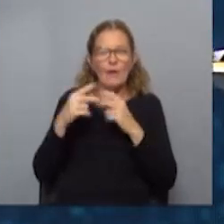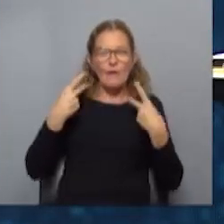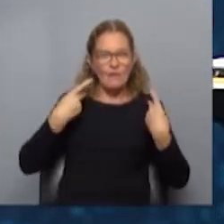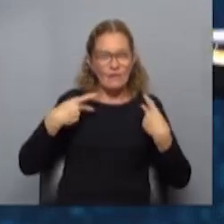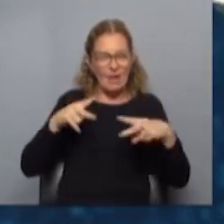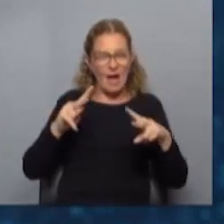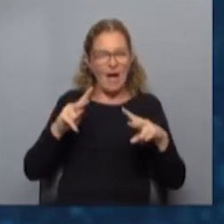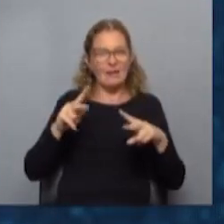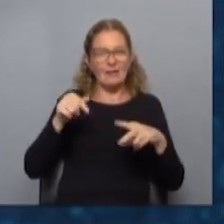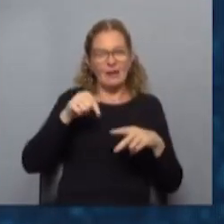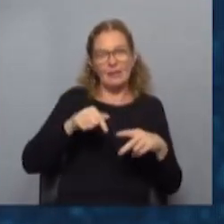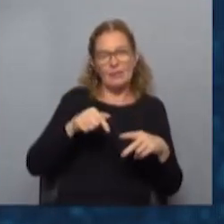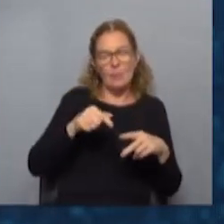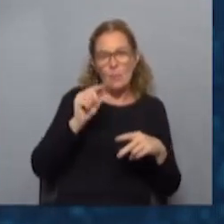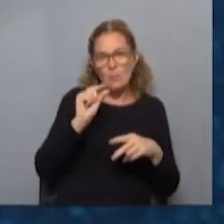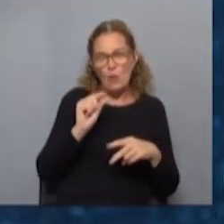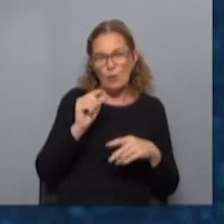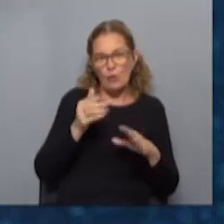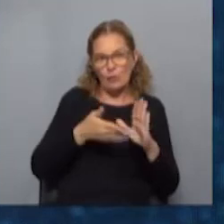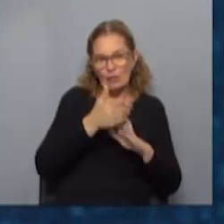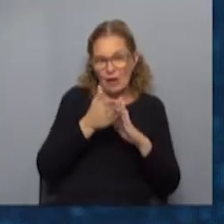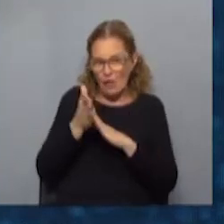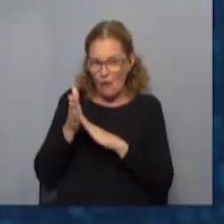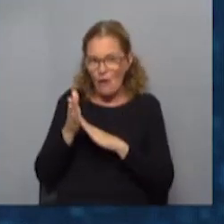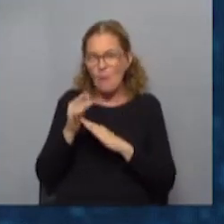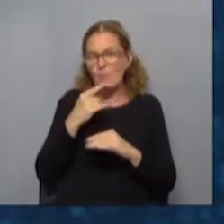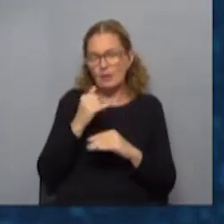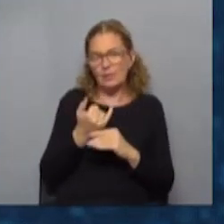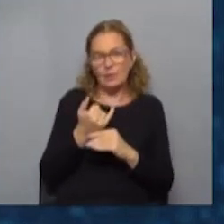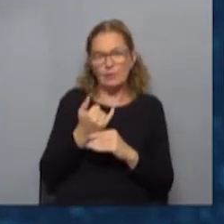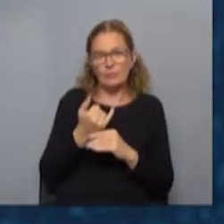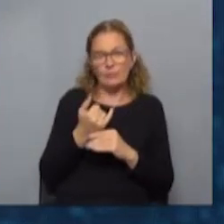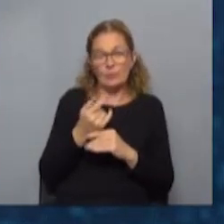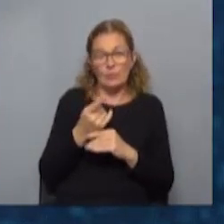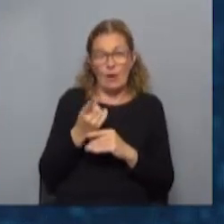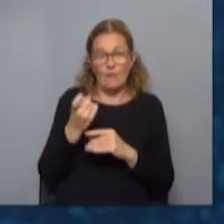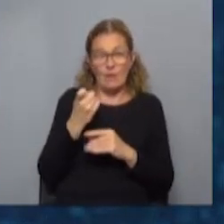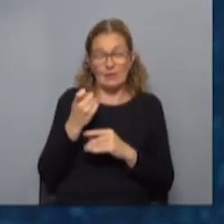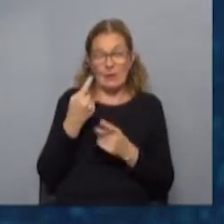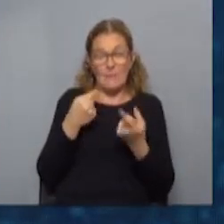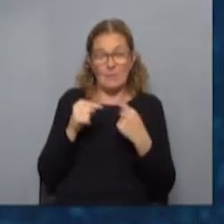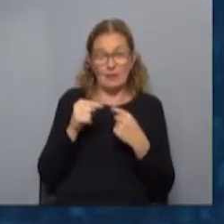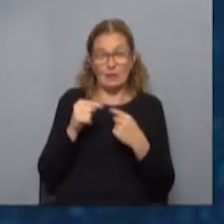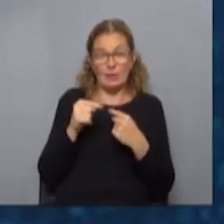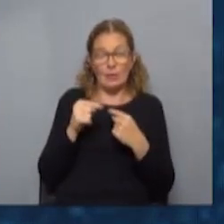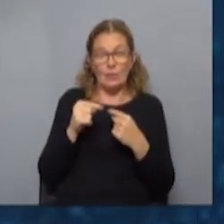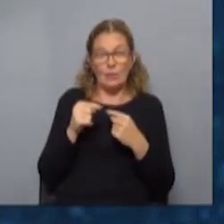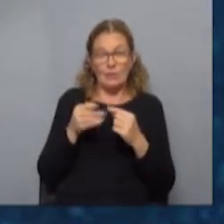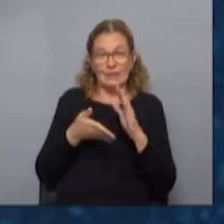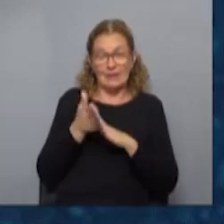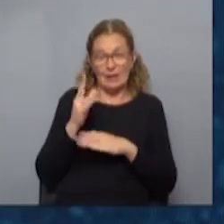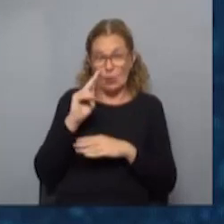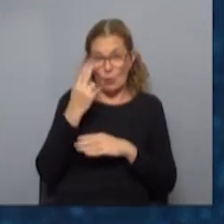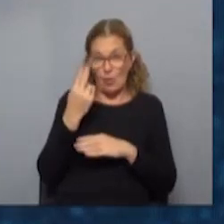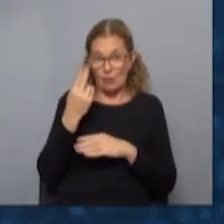viajes, que el turismo interno un poco salió a flote, porque no era el punto fuerte que tenían, sino la salida de Uruguay. Como